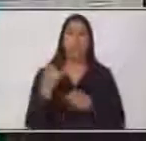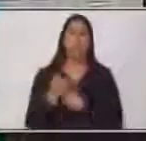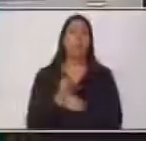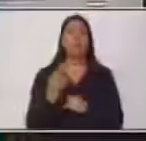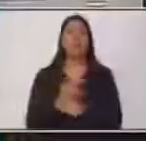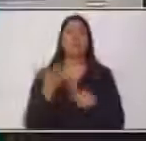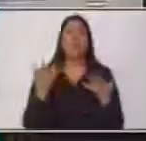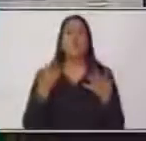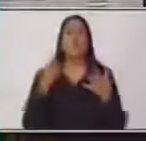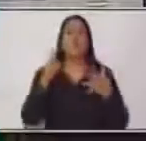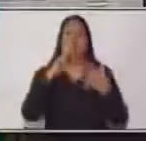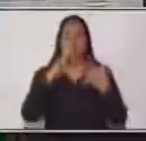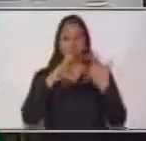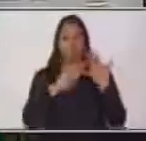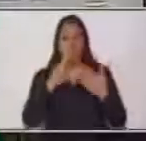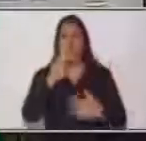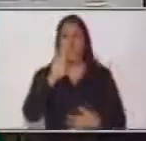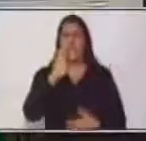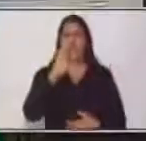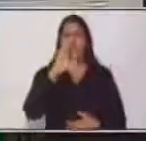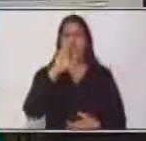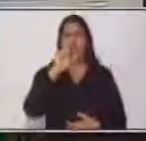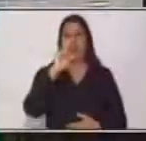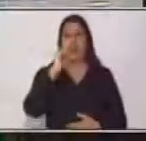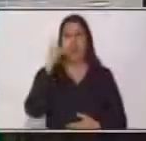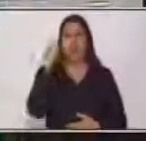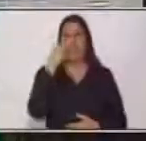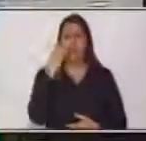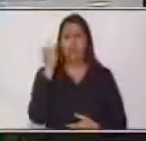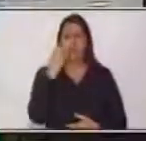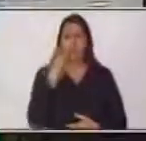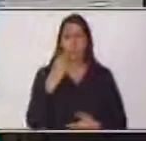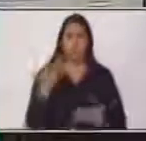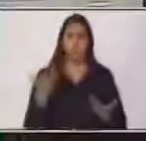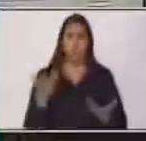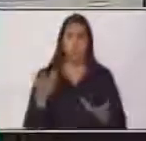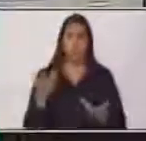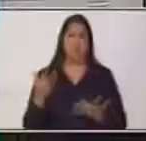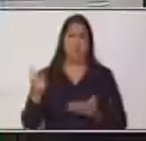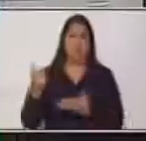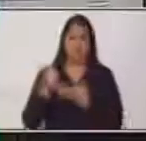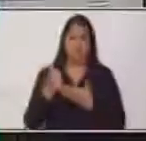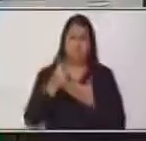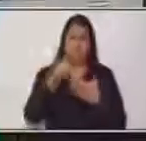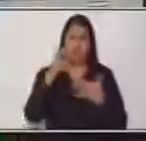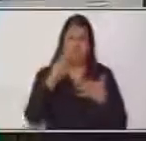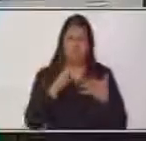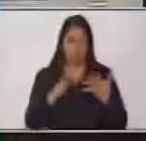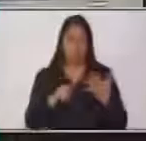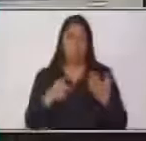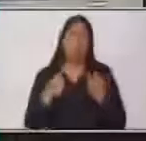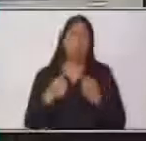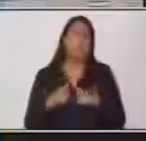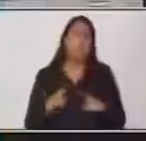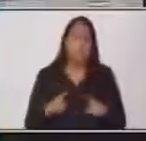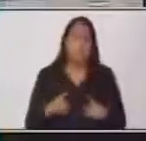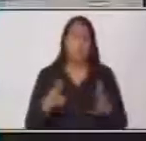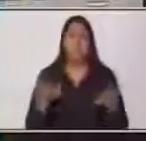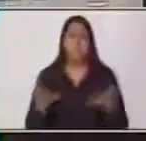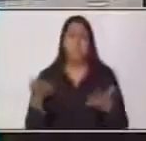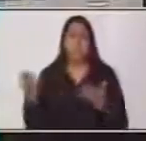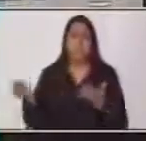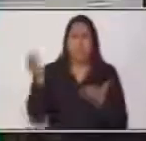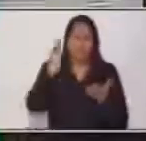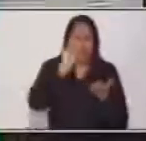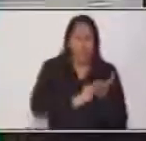recursos pueden ser una información clara y objetiva, pero también puede utilizar usted un recurso retórico. Un recurso que le dé